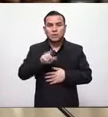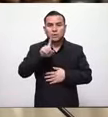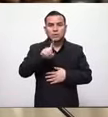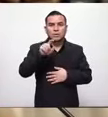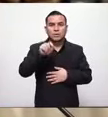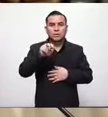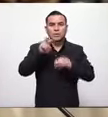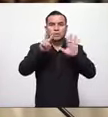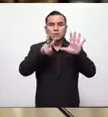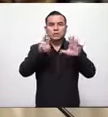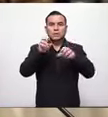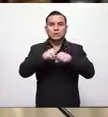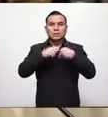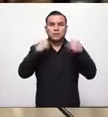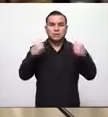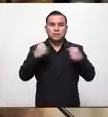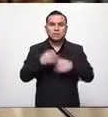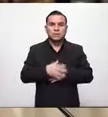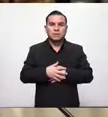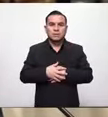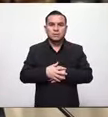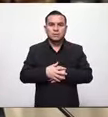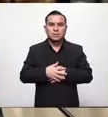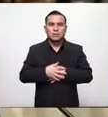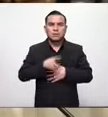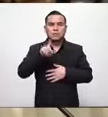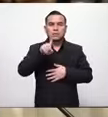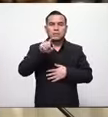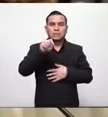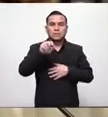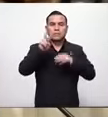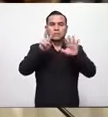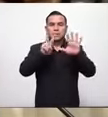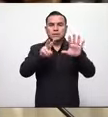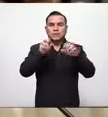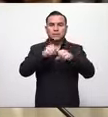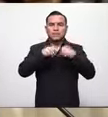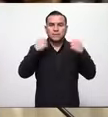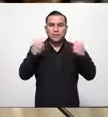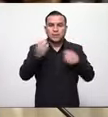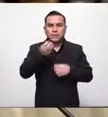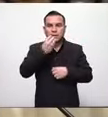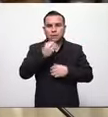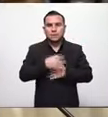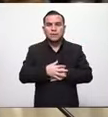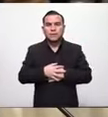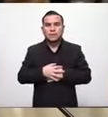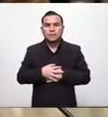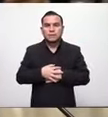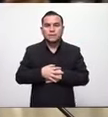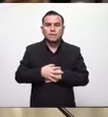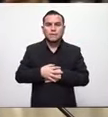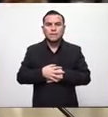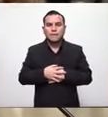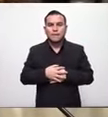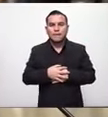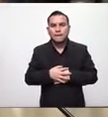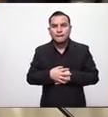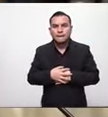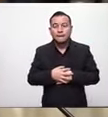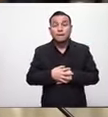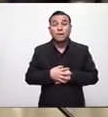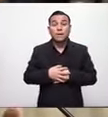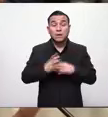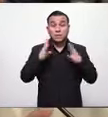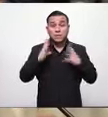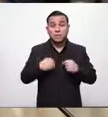millones es que dijiste 1700 no, no, no perdón 1.7 millones gracias en esto o sea el gobierno